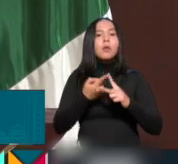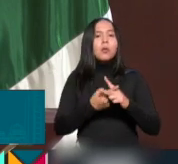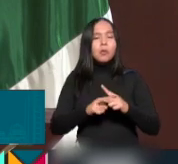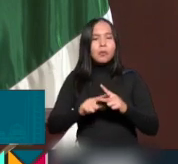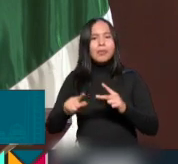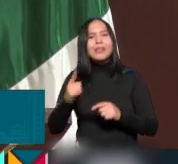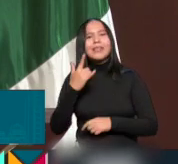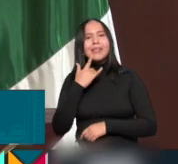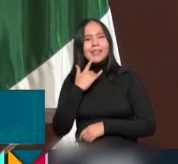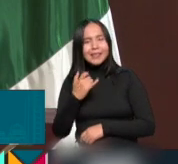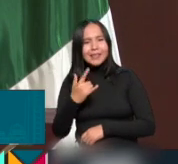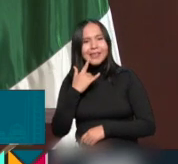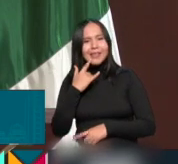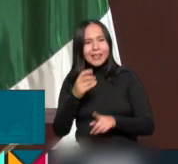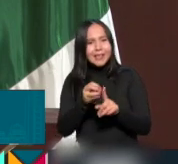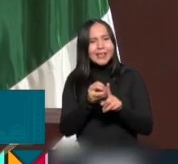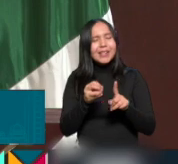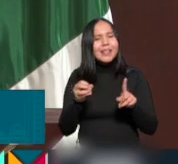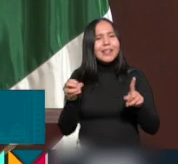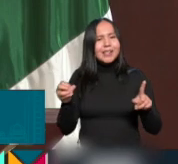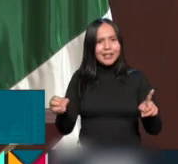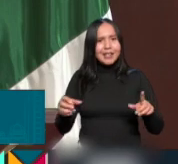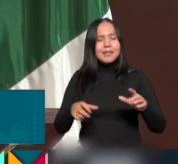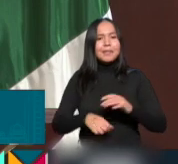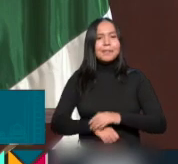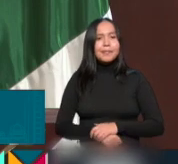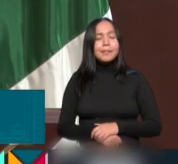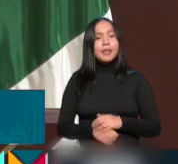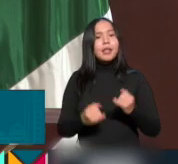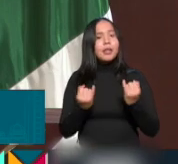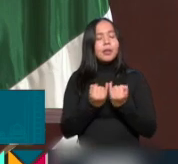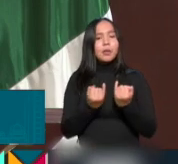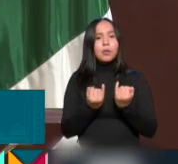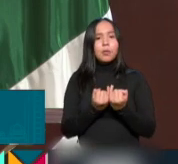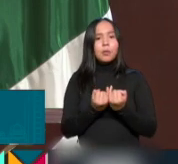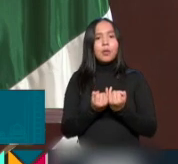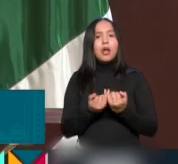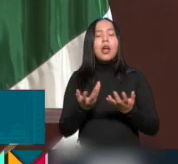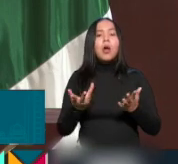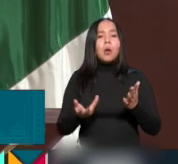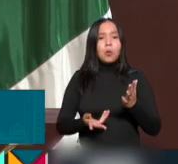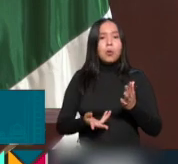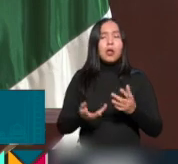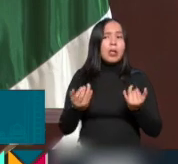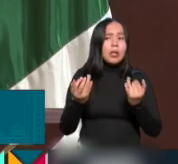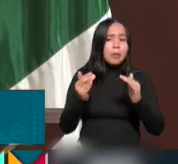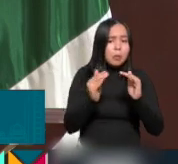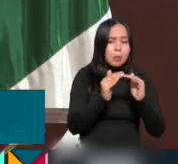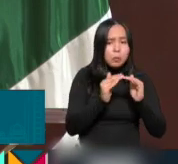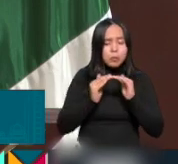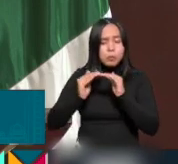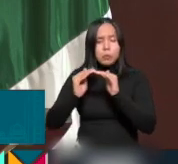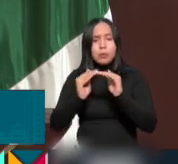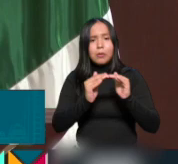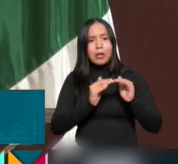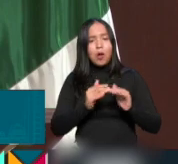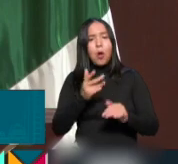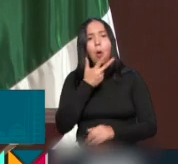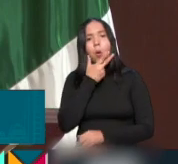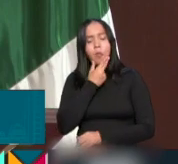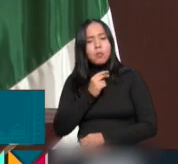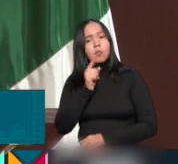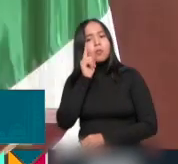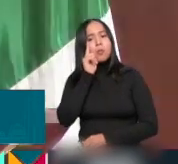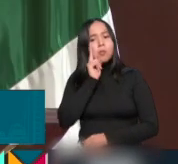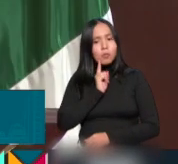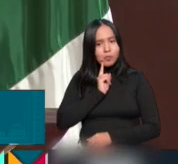y la organización comunitaria y en la reivindicación de la igualdad plena entre hombres y